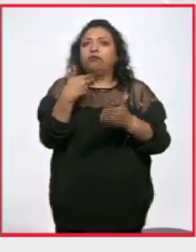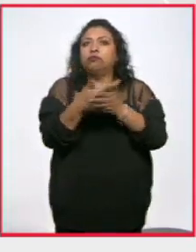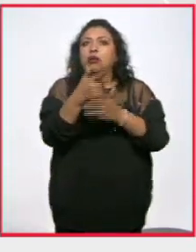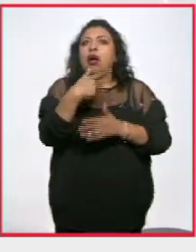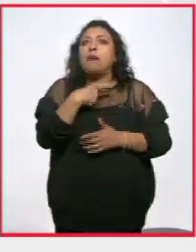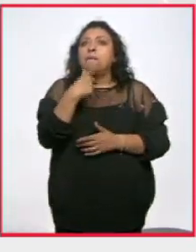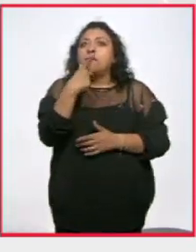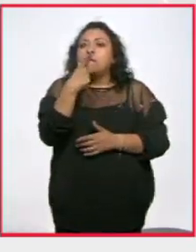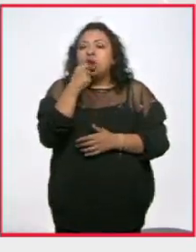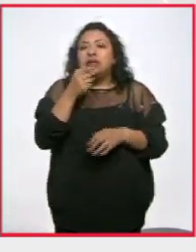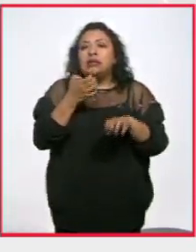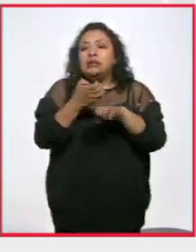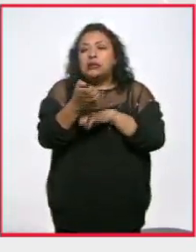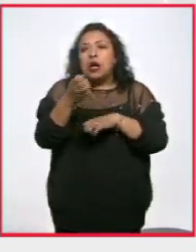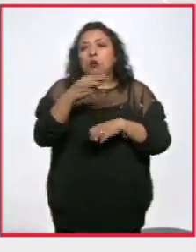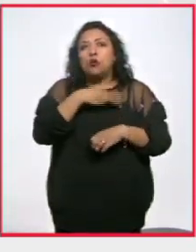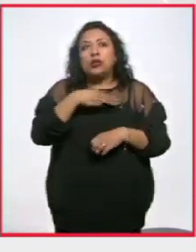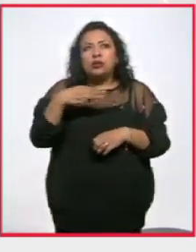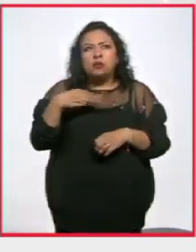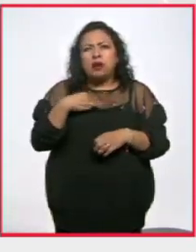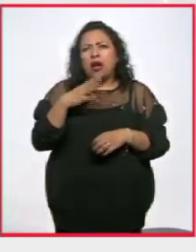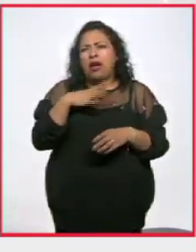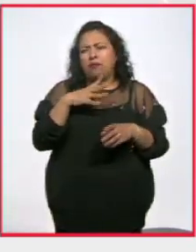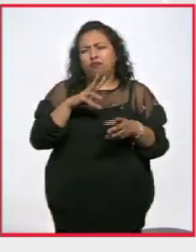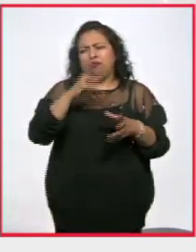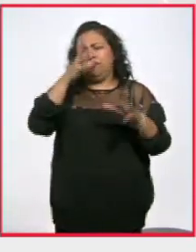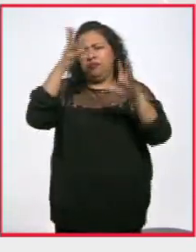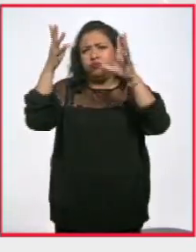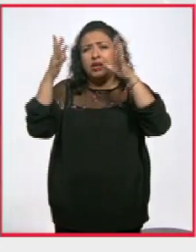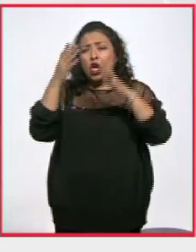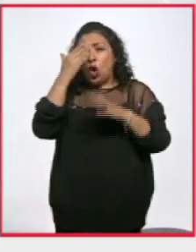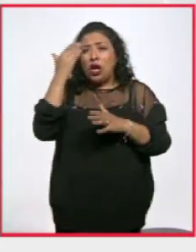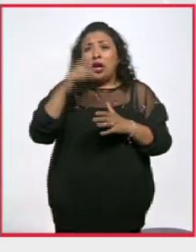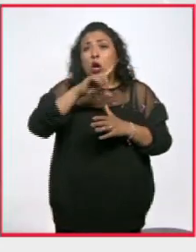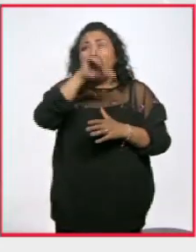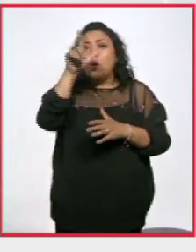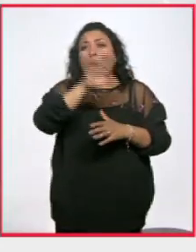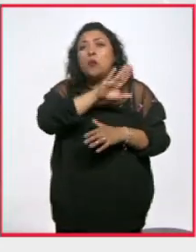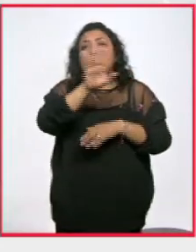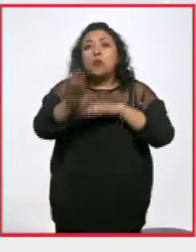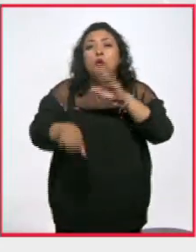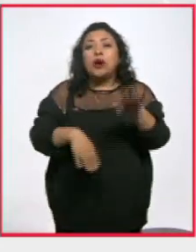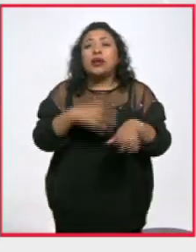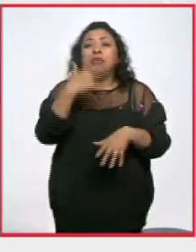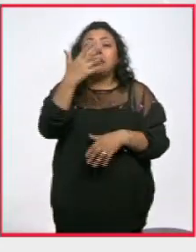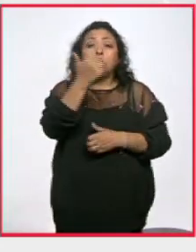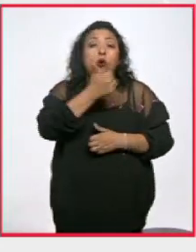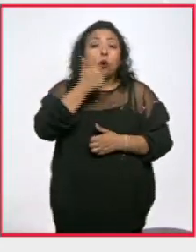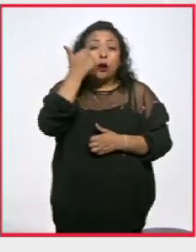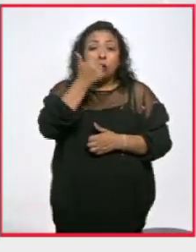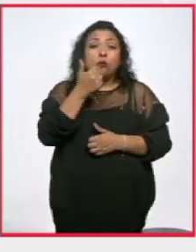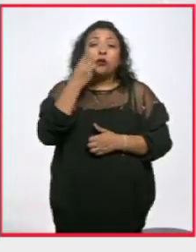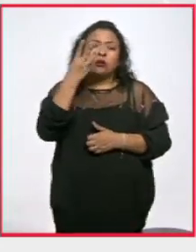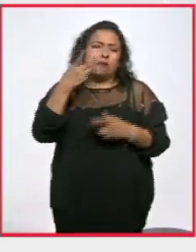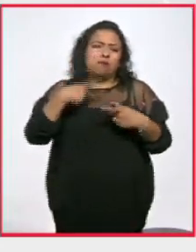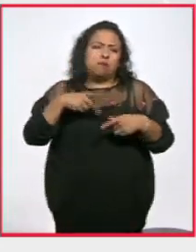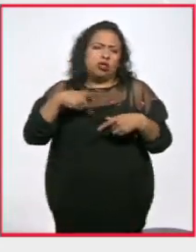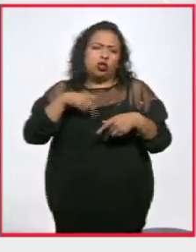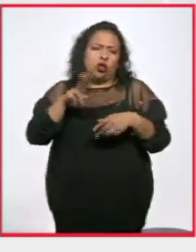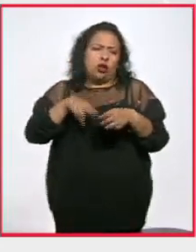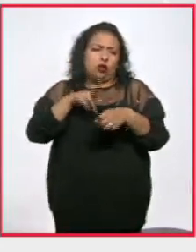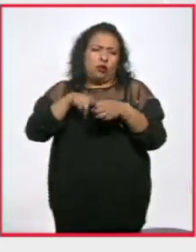policía estatal y municipal y se desataron hechos violentos que terminaron con la muerte de cinco estudiantes y tres civiles,